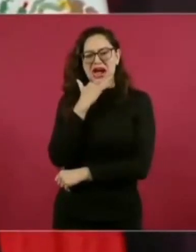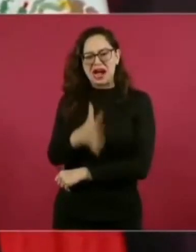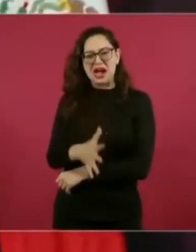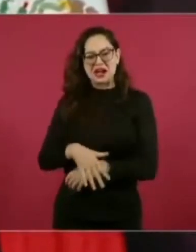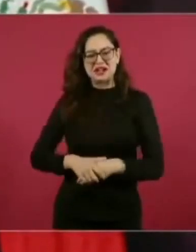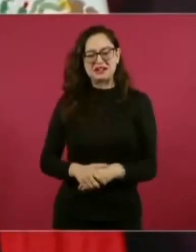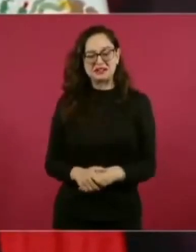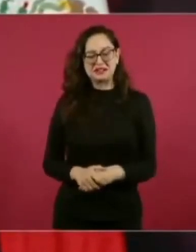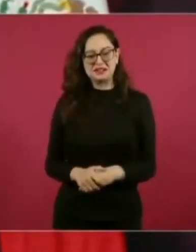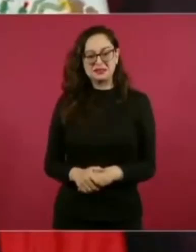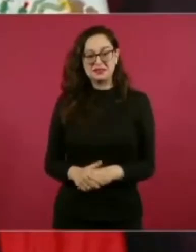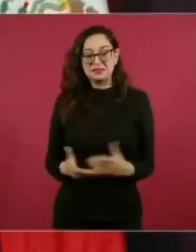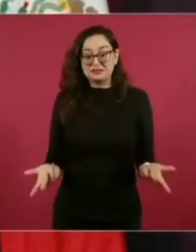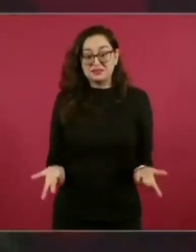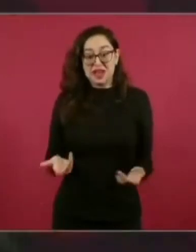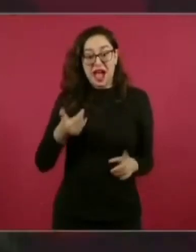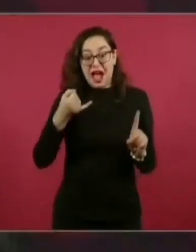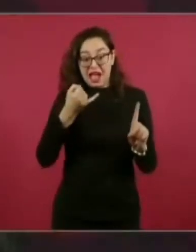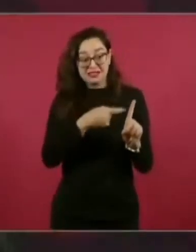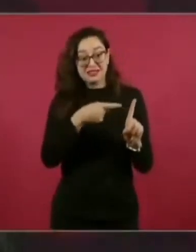Ese es ese dicho.